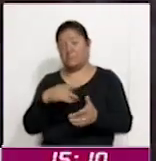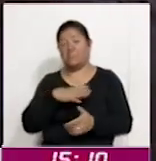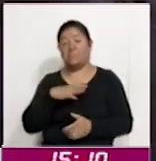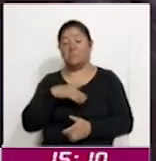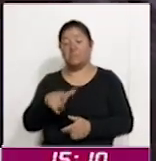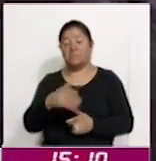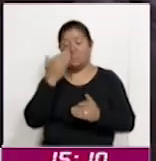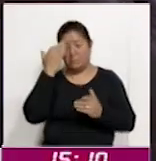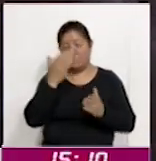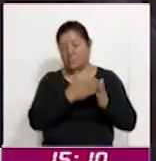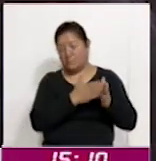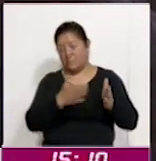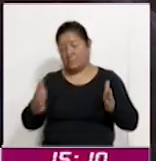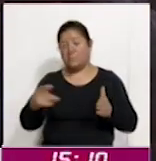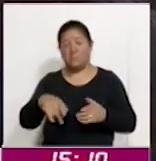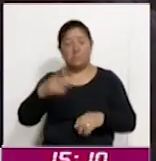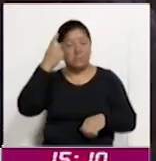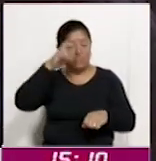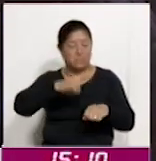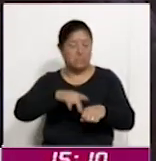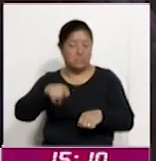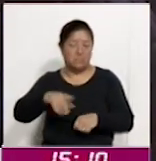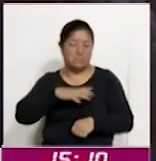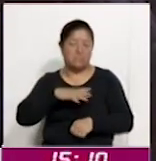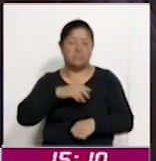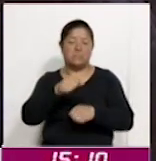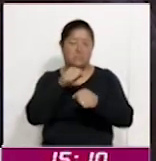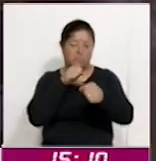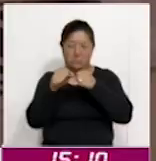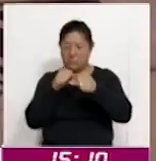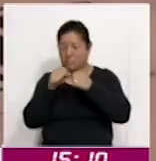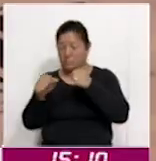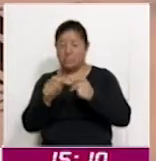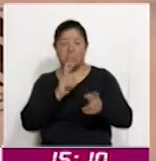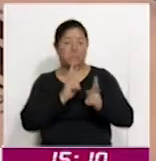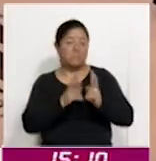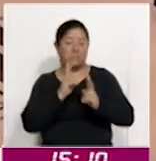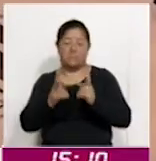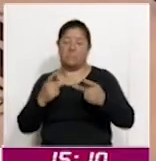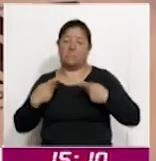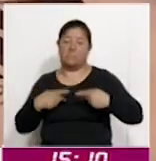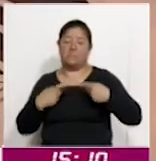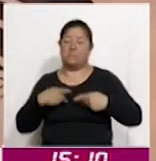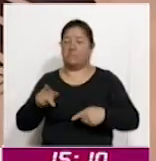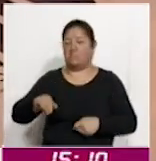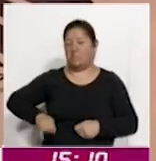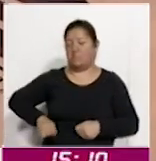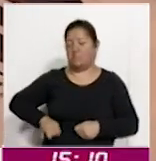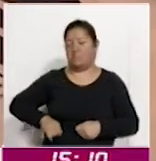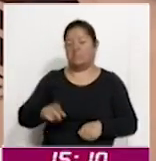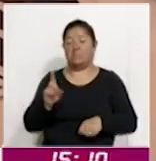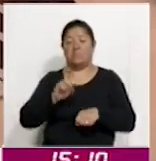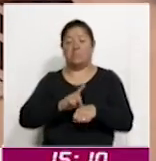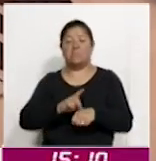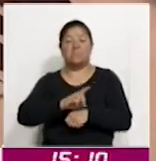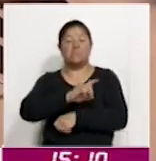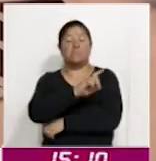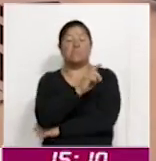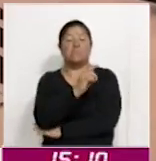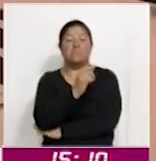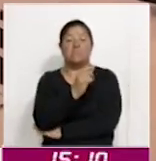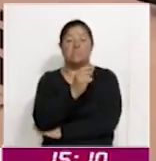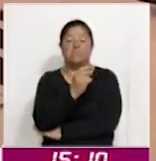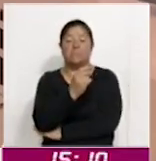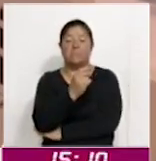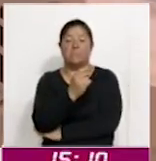van a estar haciendo pues entrevistas, van a estar platicando con la gente que está interesada. Los días 26, 27 y